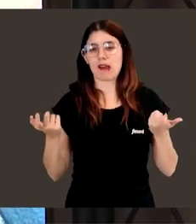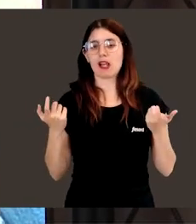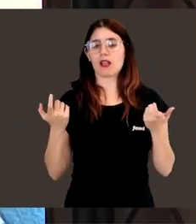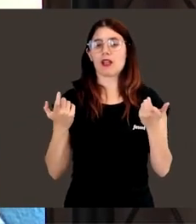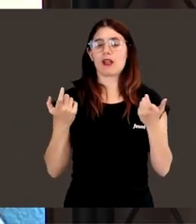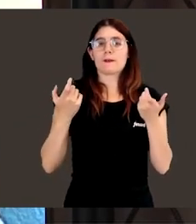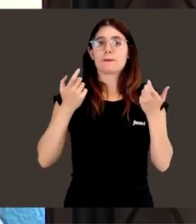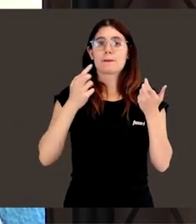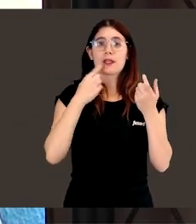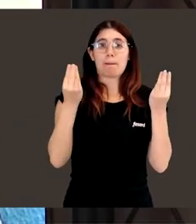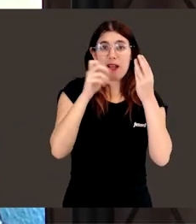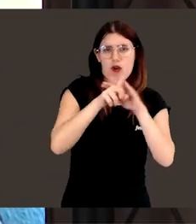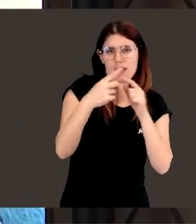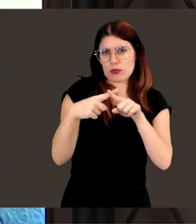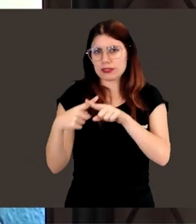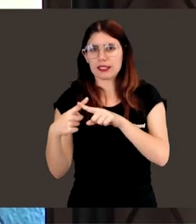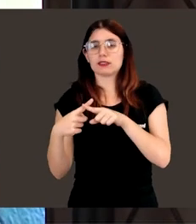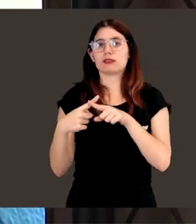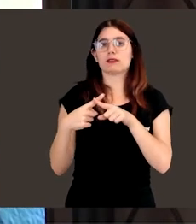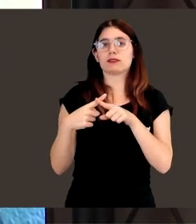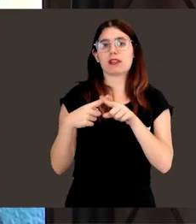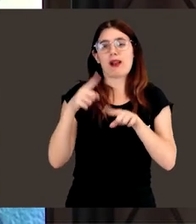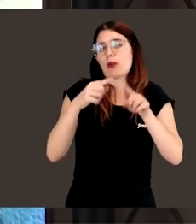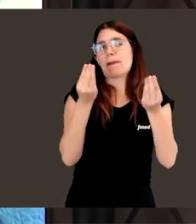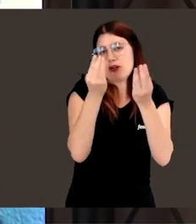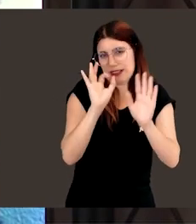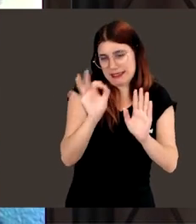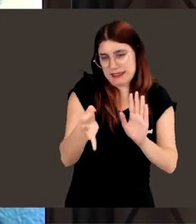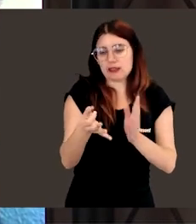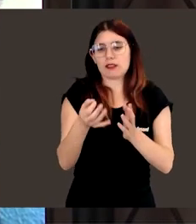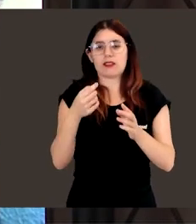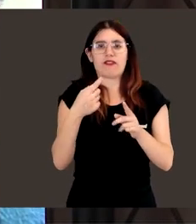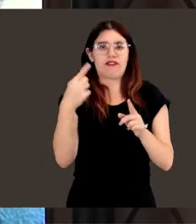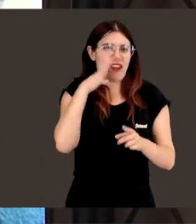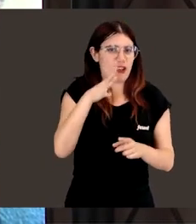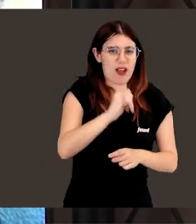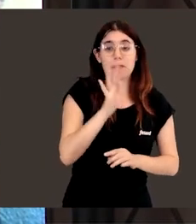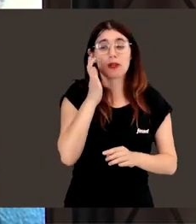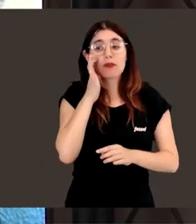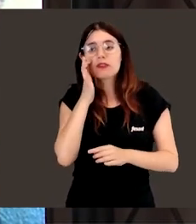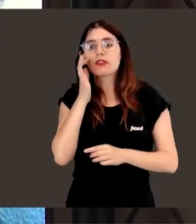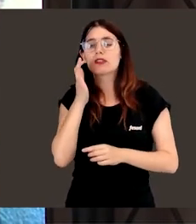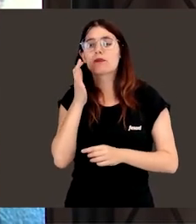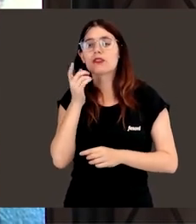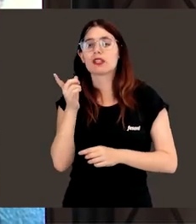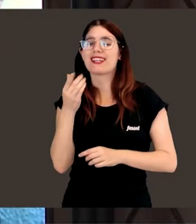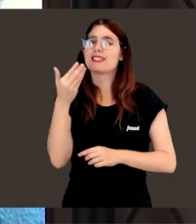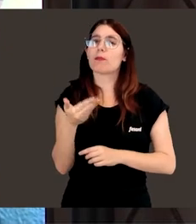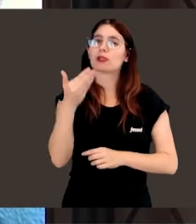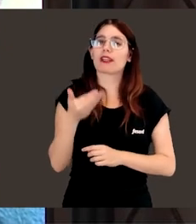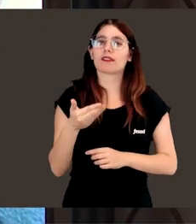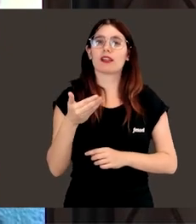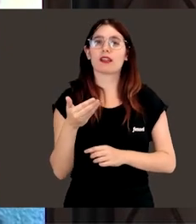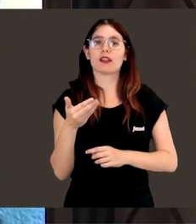mejorando, con cosas que mejorar también, como todo, como decíamos antes, pero ¿hasta qué punto? Es importante